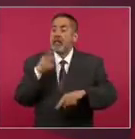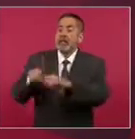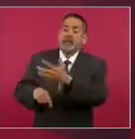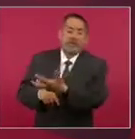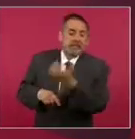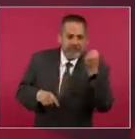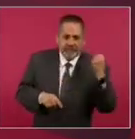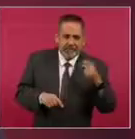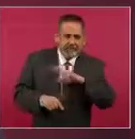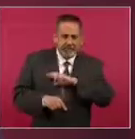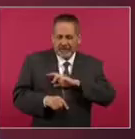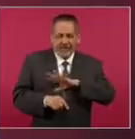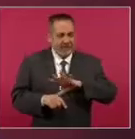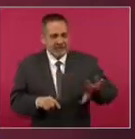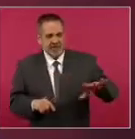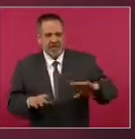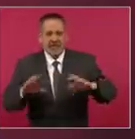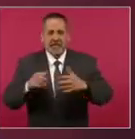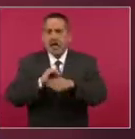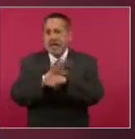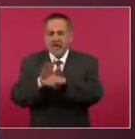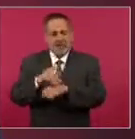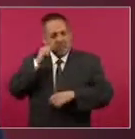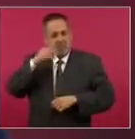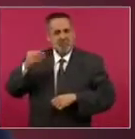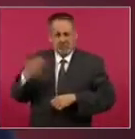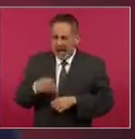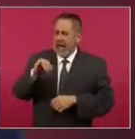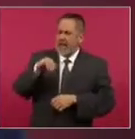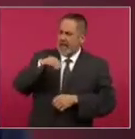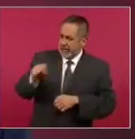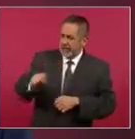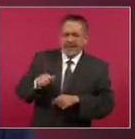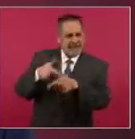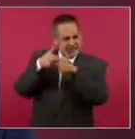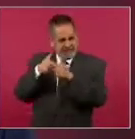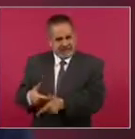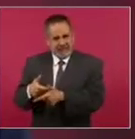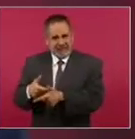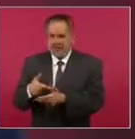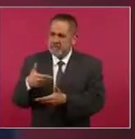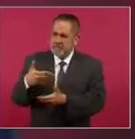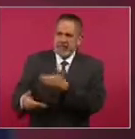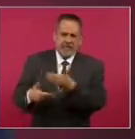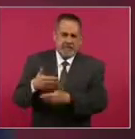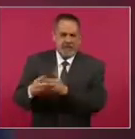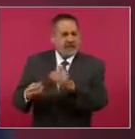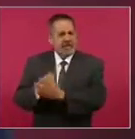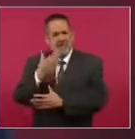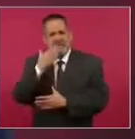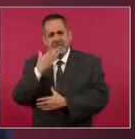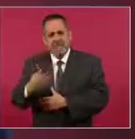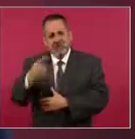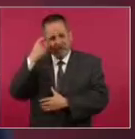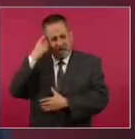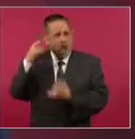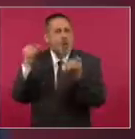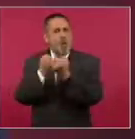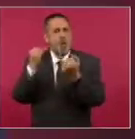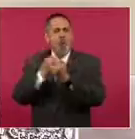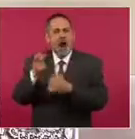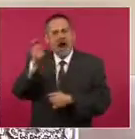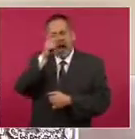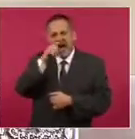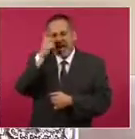vendaval neoliberal y también la pandemia. Y siempre el Seguro Social ha salido adelante, evocando al águila que nos representa